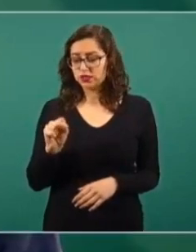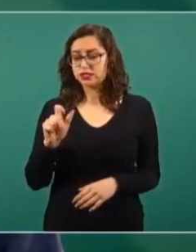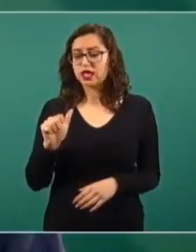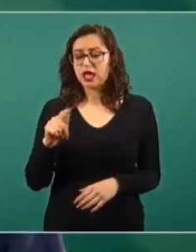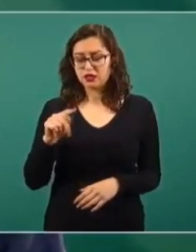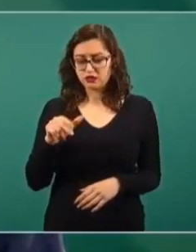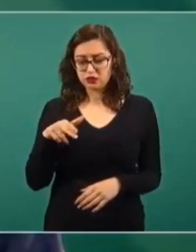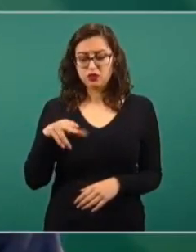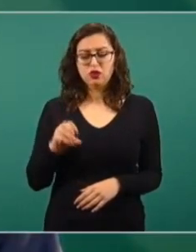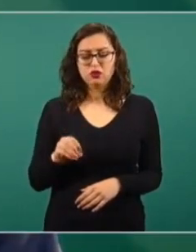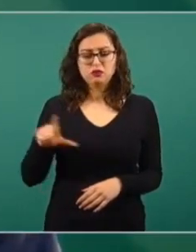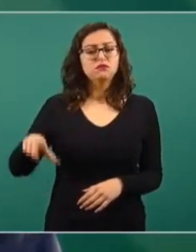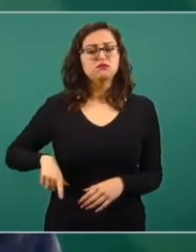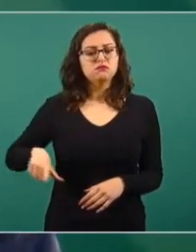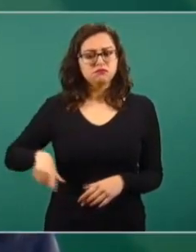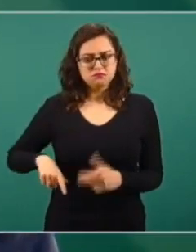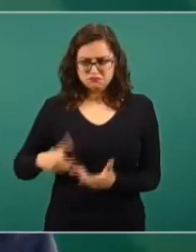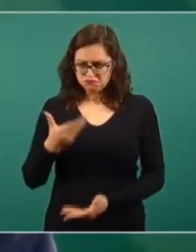buen servidor público.